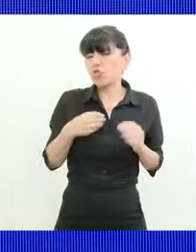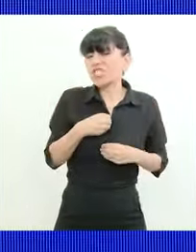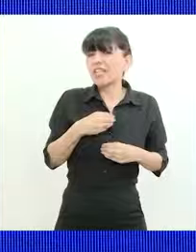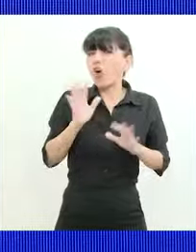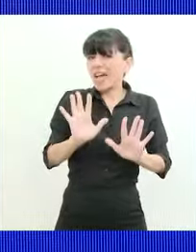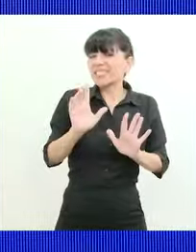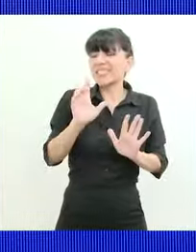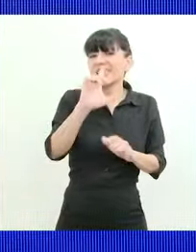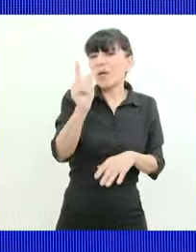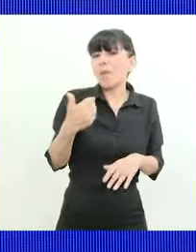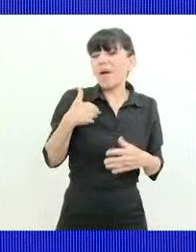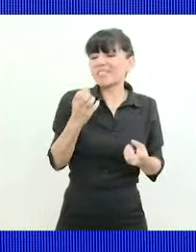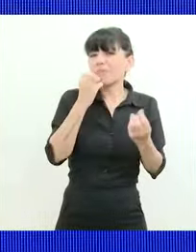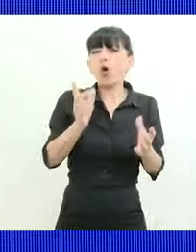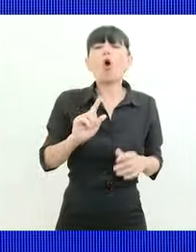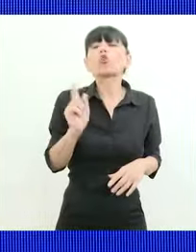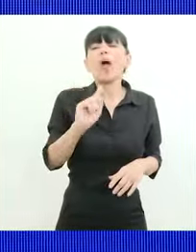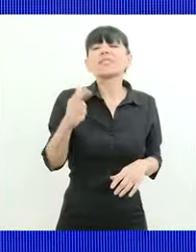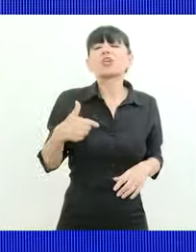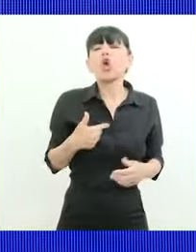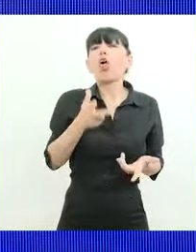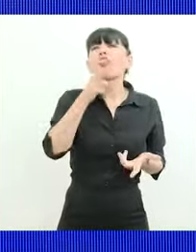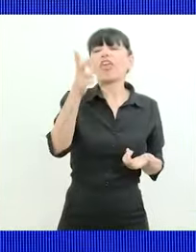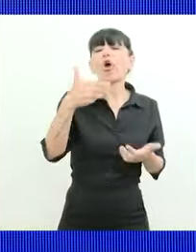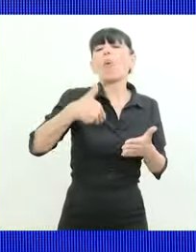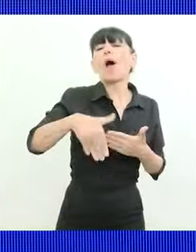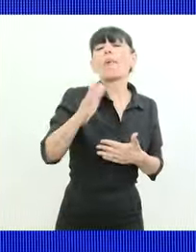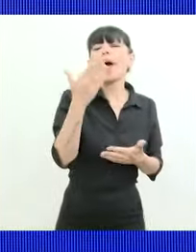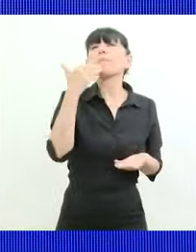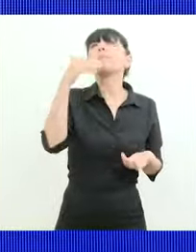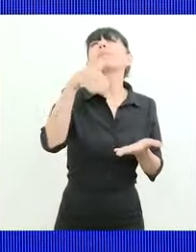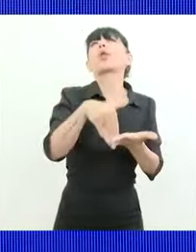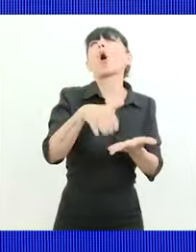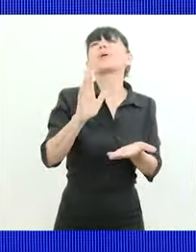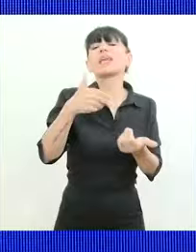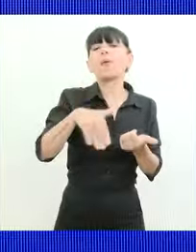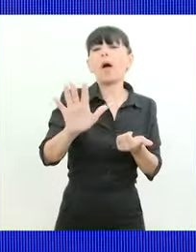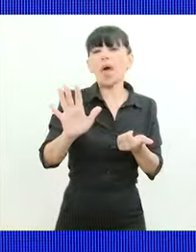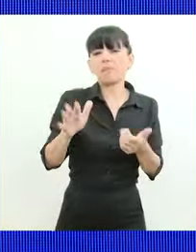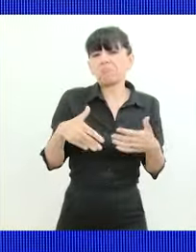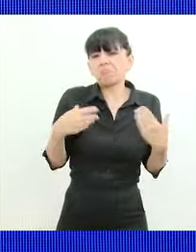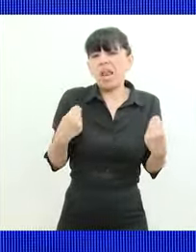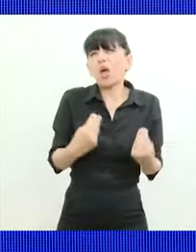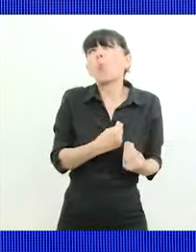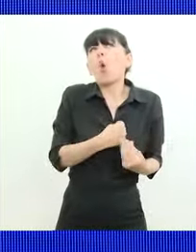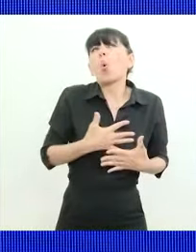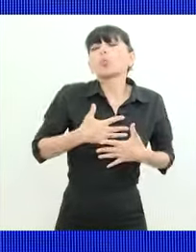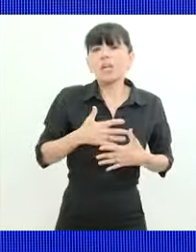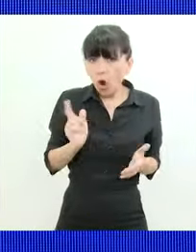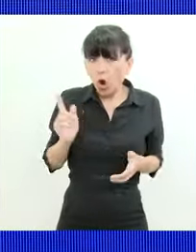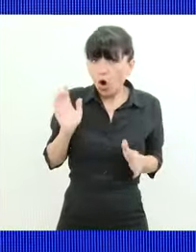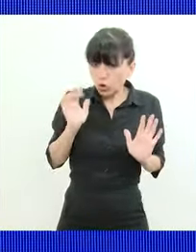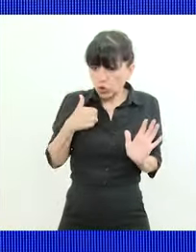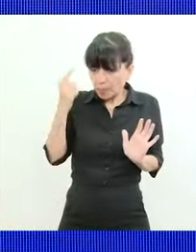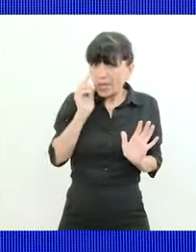yo no digo lo que voy a hacer como una cosa voluntarista es lo que creo que hay que hacer para que a la Argentina le vaya